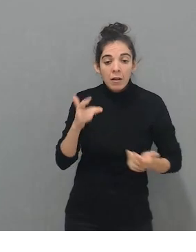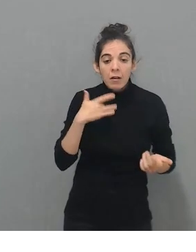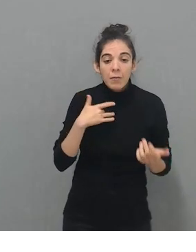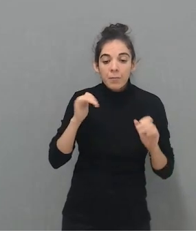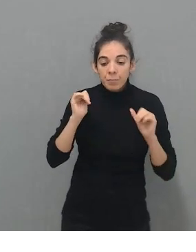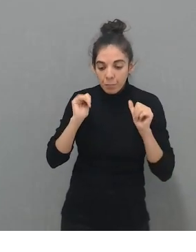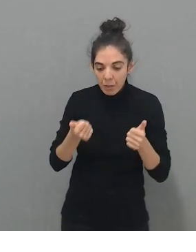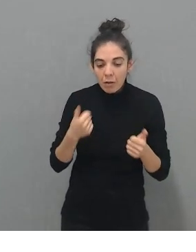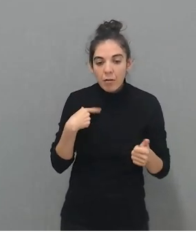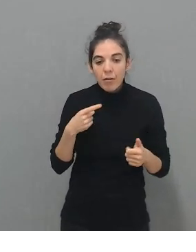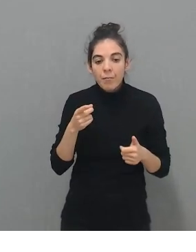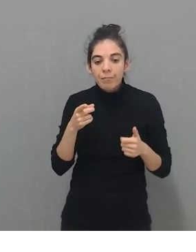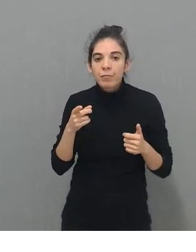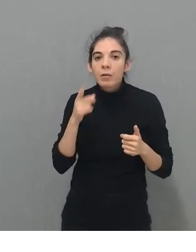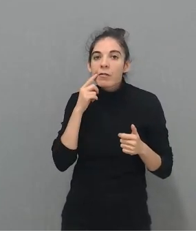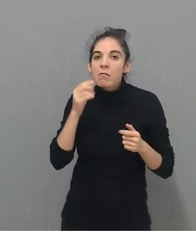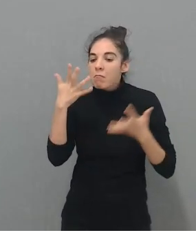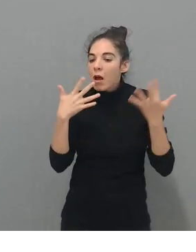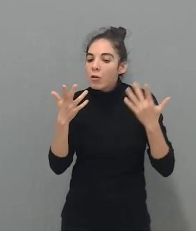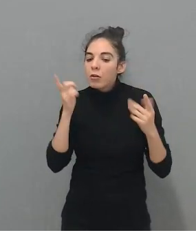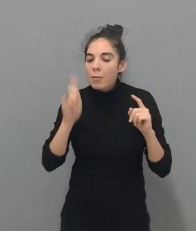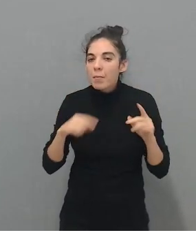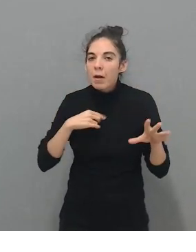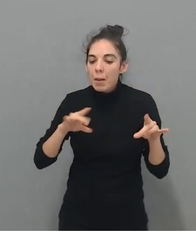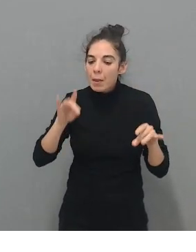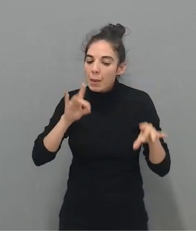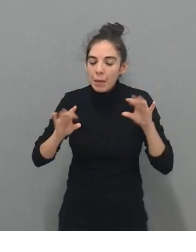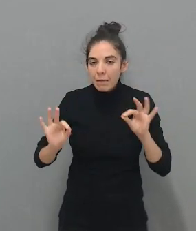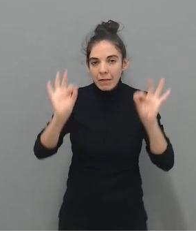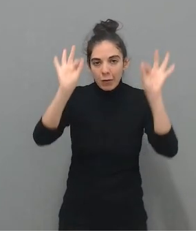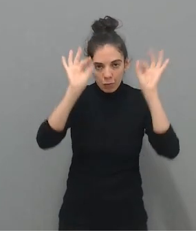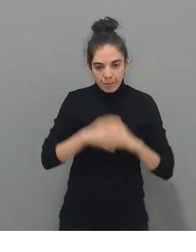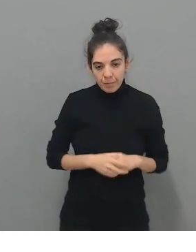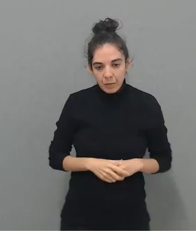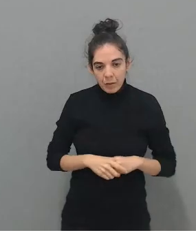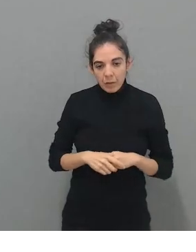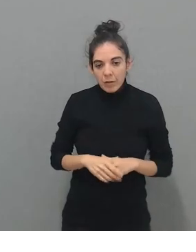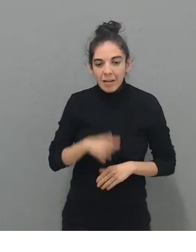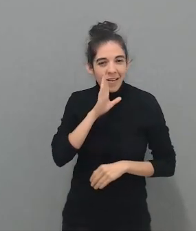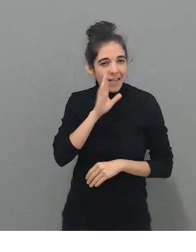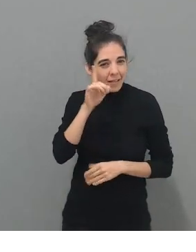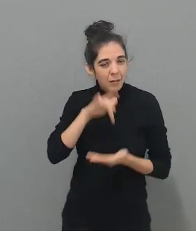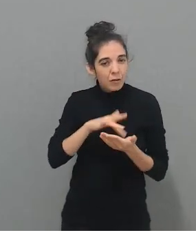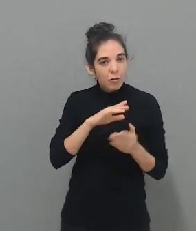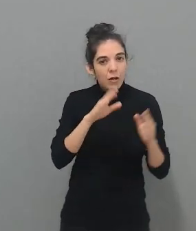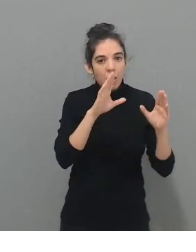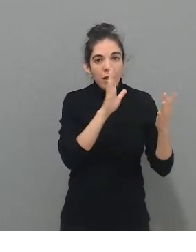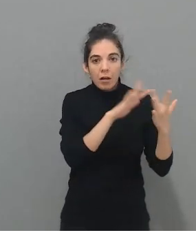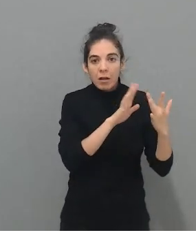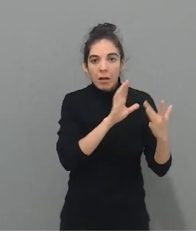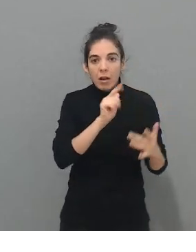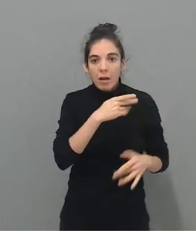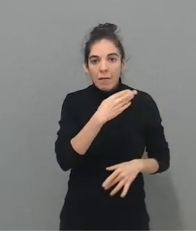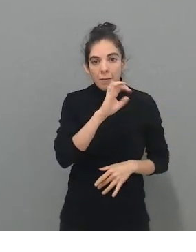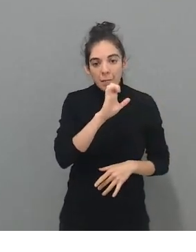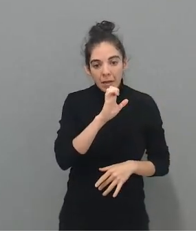trabajamos a nivel de psicomotricidad fina. Inicialmente, como os comentaba, cuando tomé contacto con LASMES, solo teníamos la jungla del monodón.